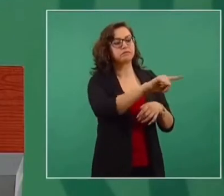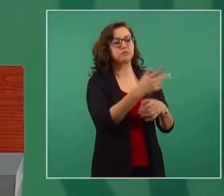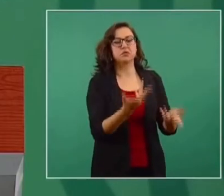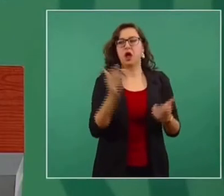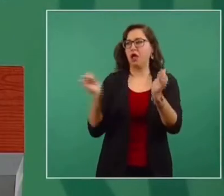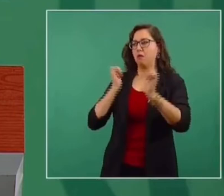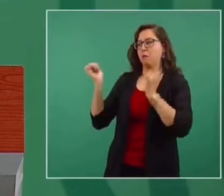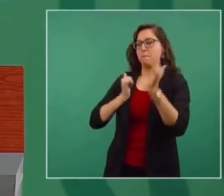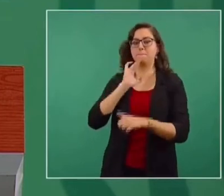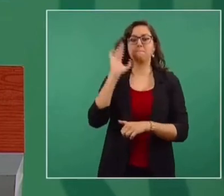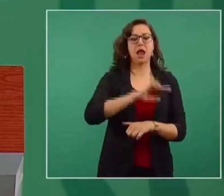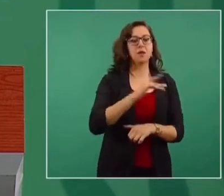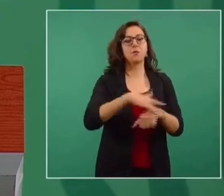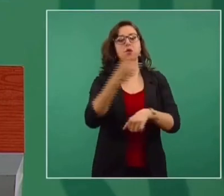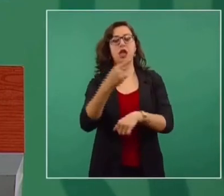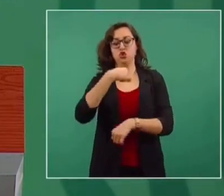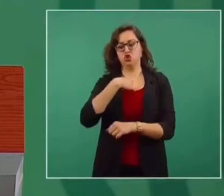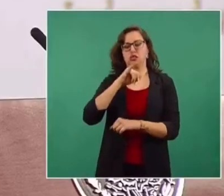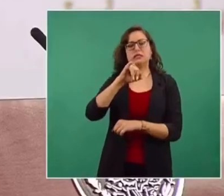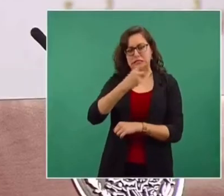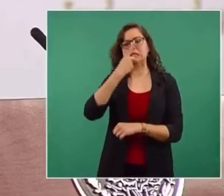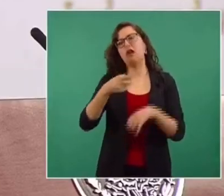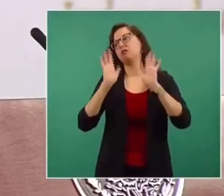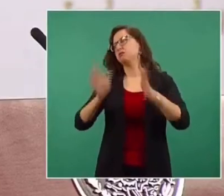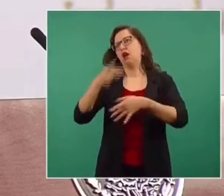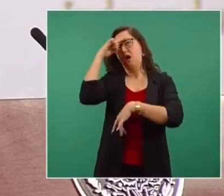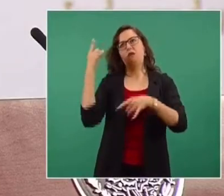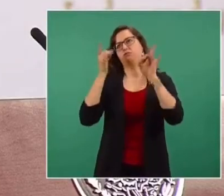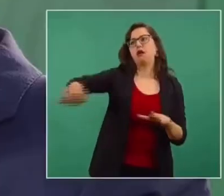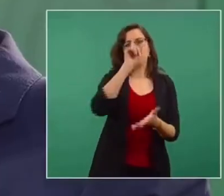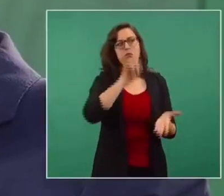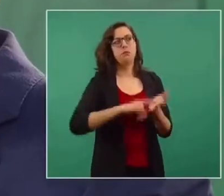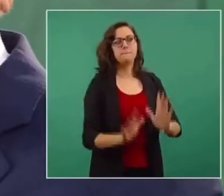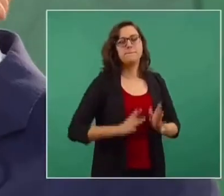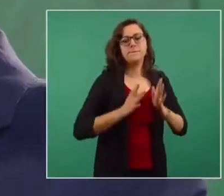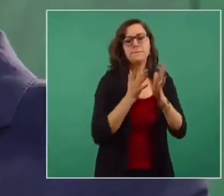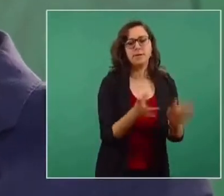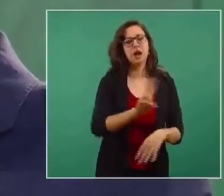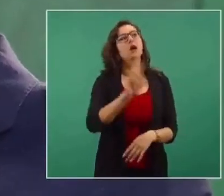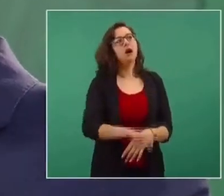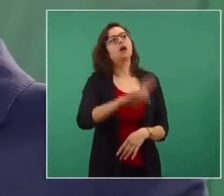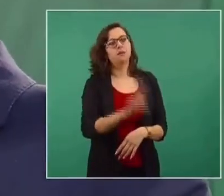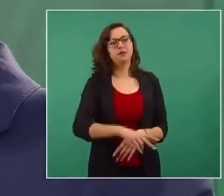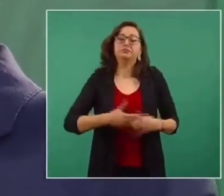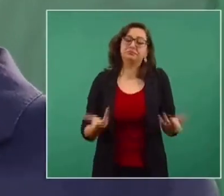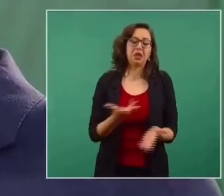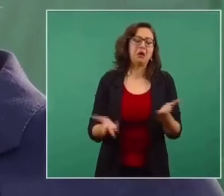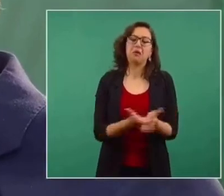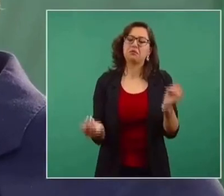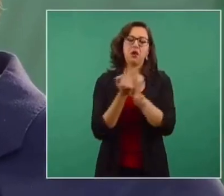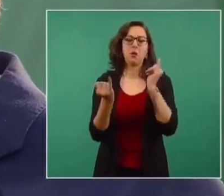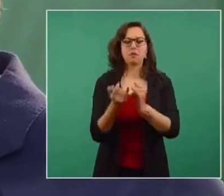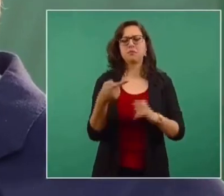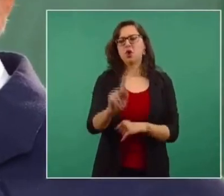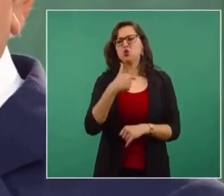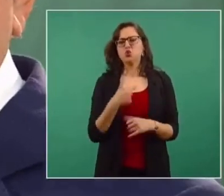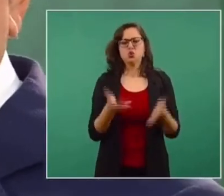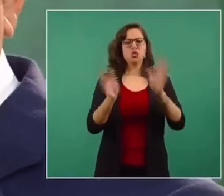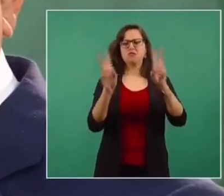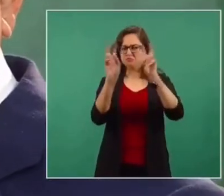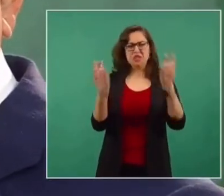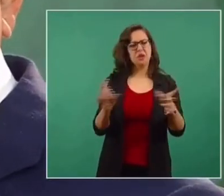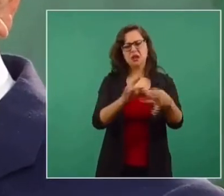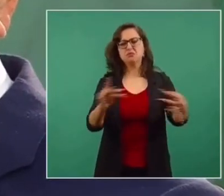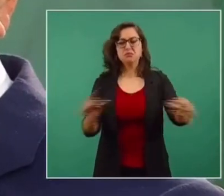se repita en qué contexto se dio, y lo manipularon. Ya hablé sobre este tema, yo pienso que debe haber